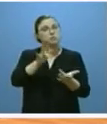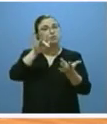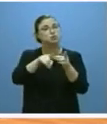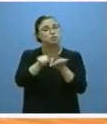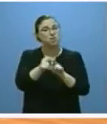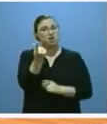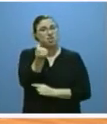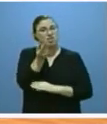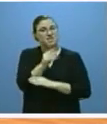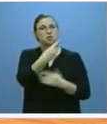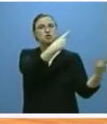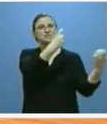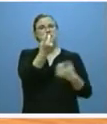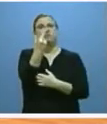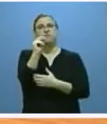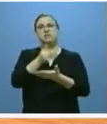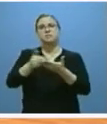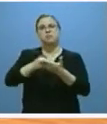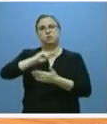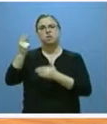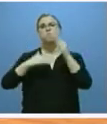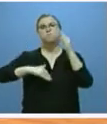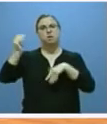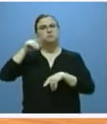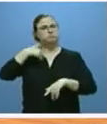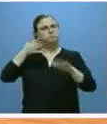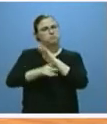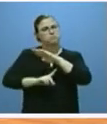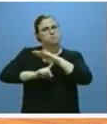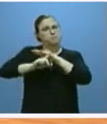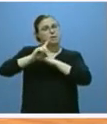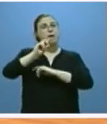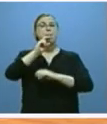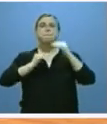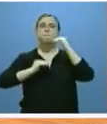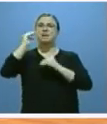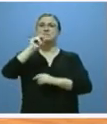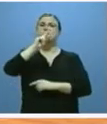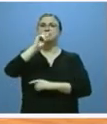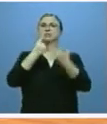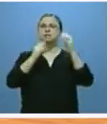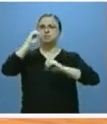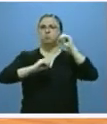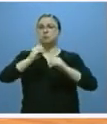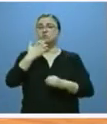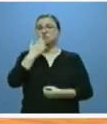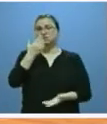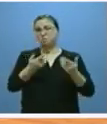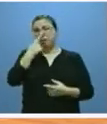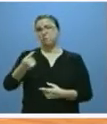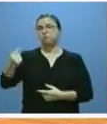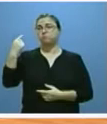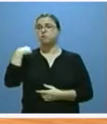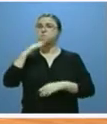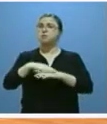de 220 millones de euros y un crecimiento del 26% respecto del año anterior. Vinculado a